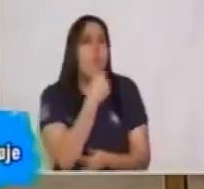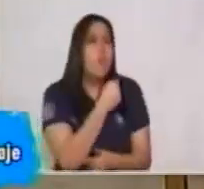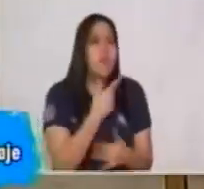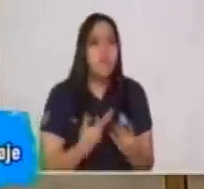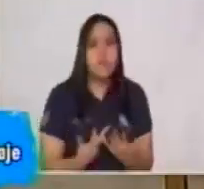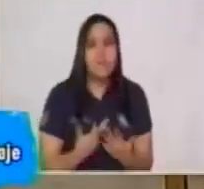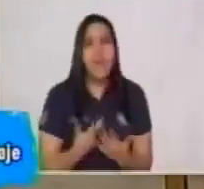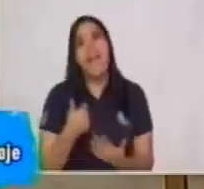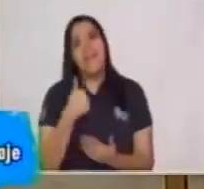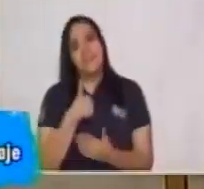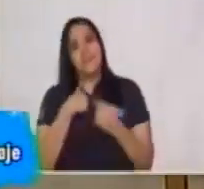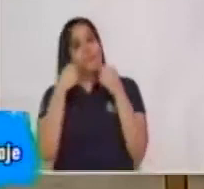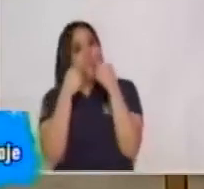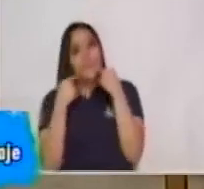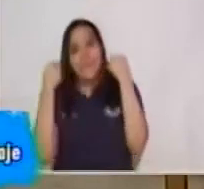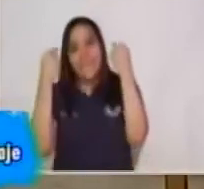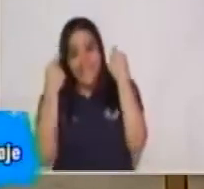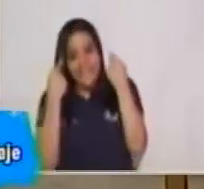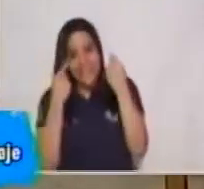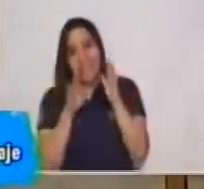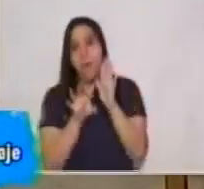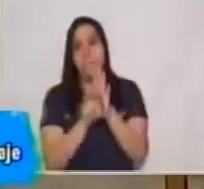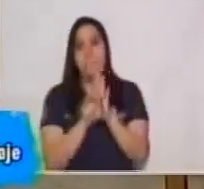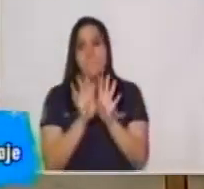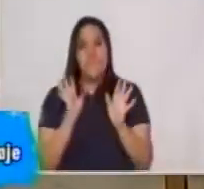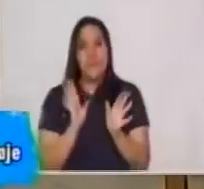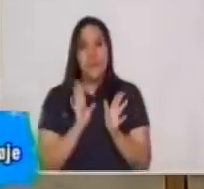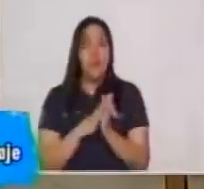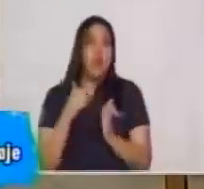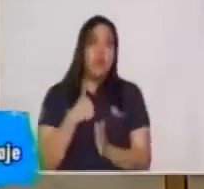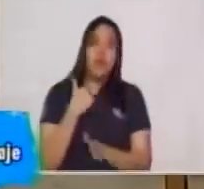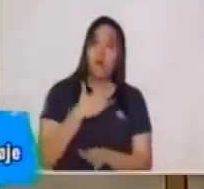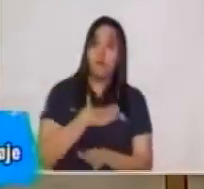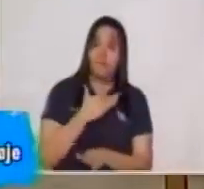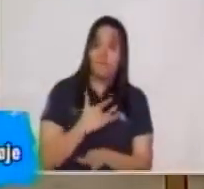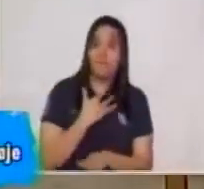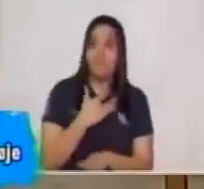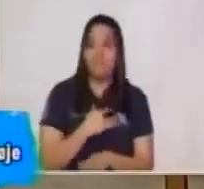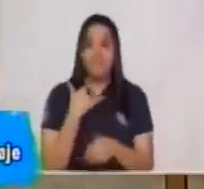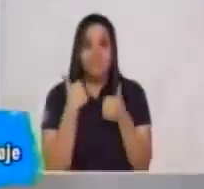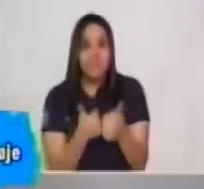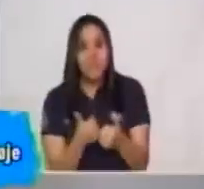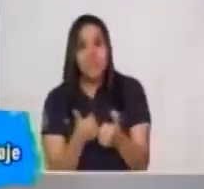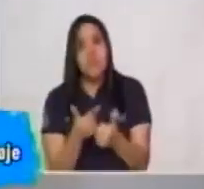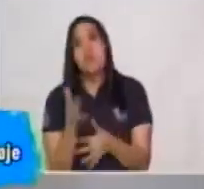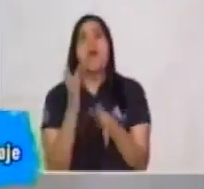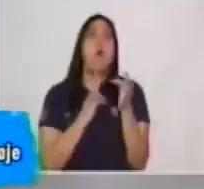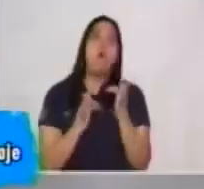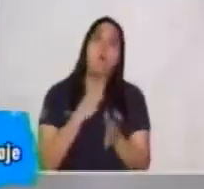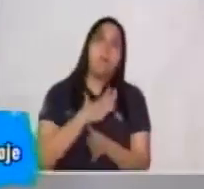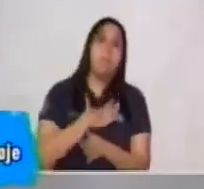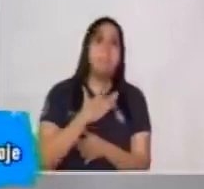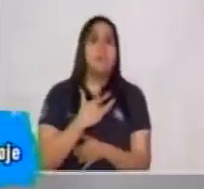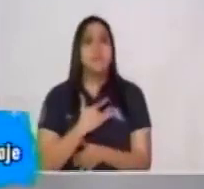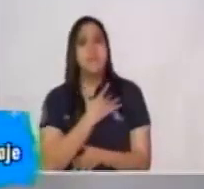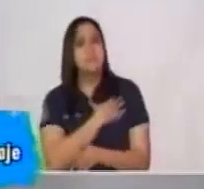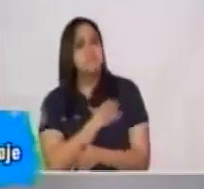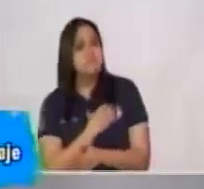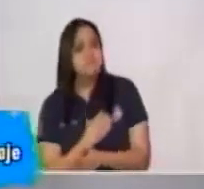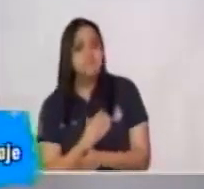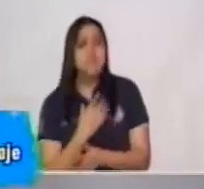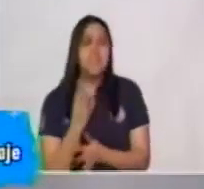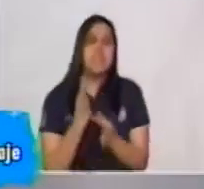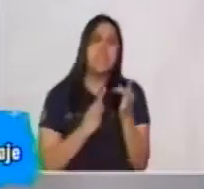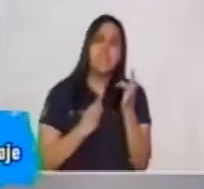Correcto, estoy contento. Estoy feliz. Me siento bien. Puedo decir, me siento triste. No me siento bien.